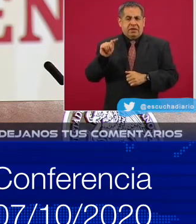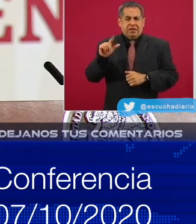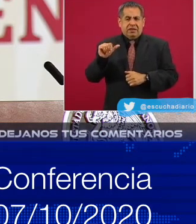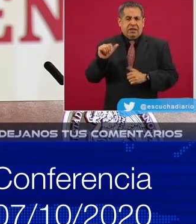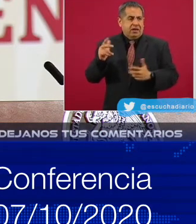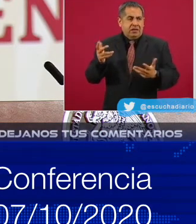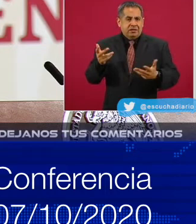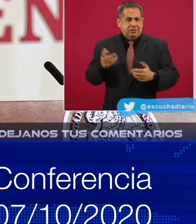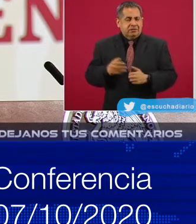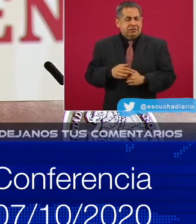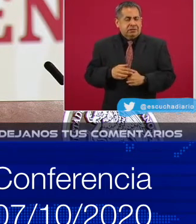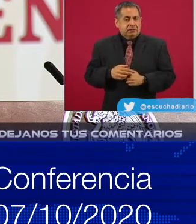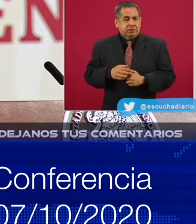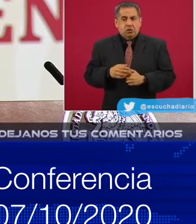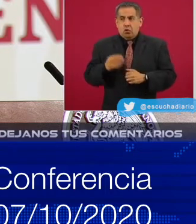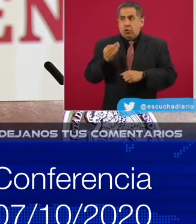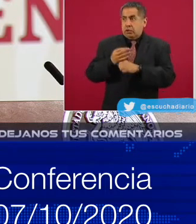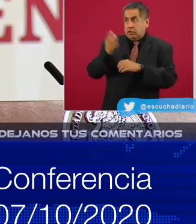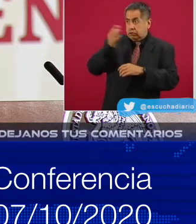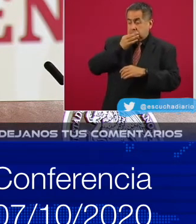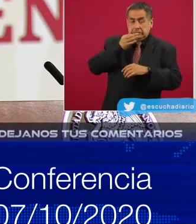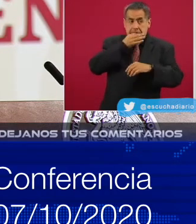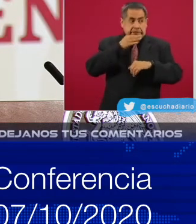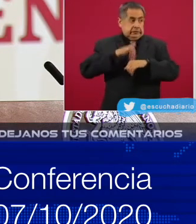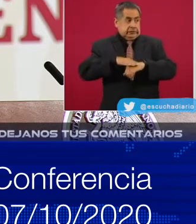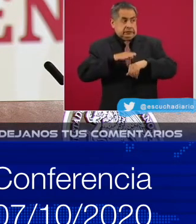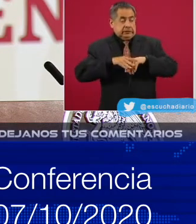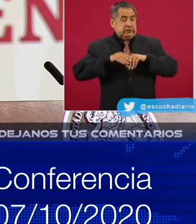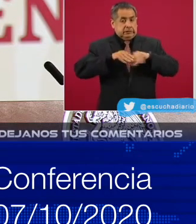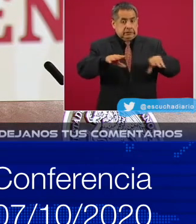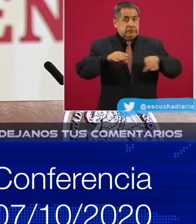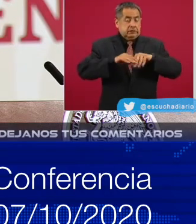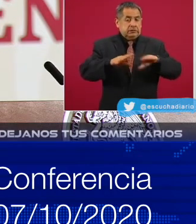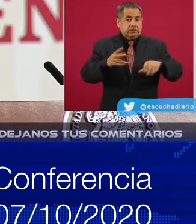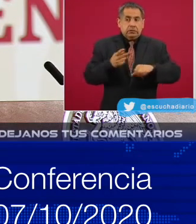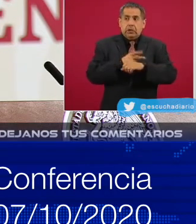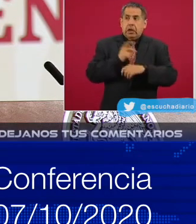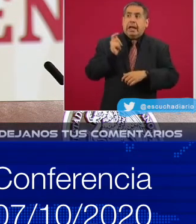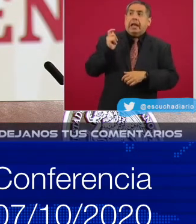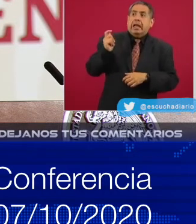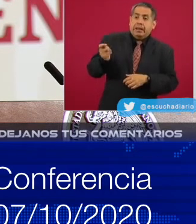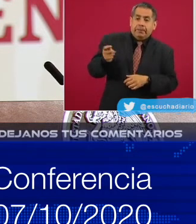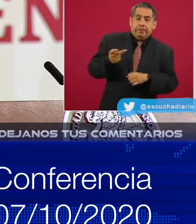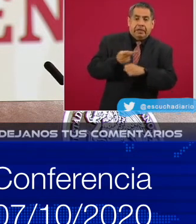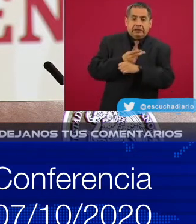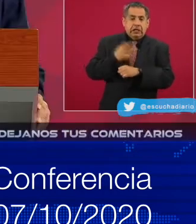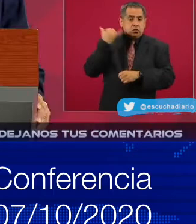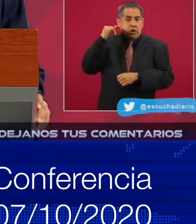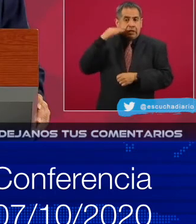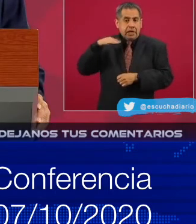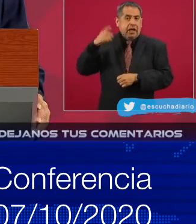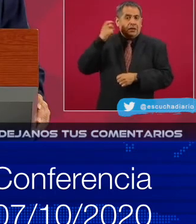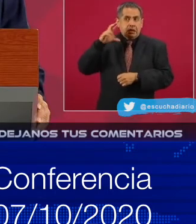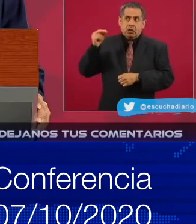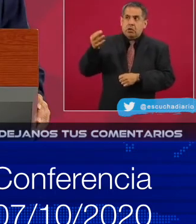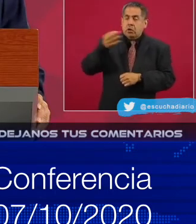transmitir información que se tiene. Está